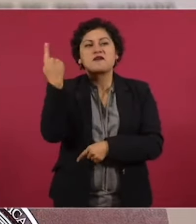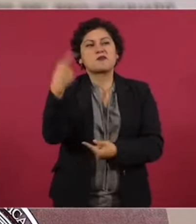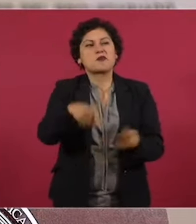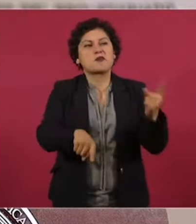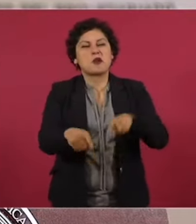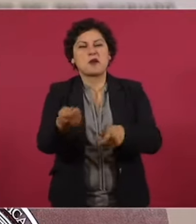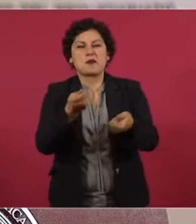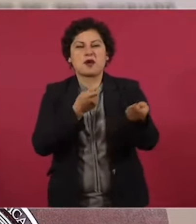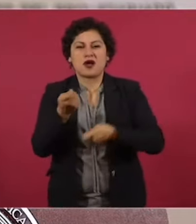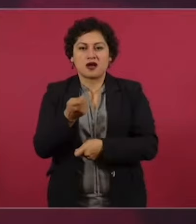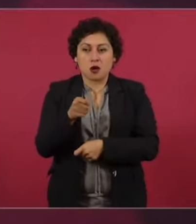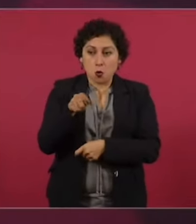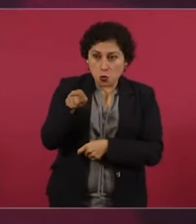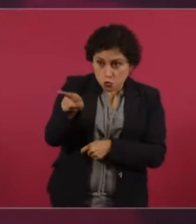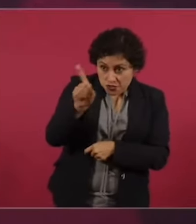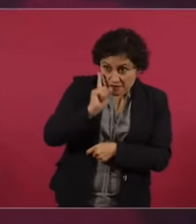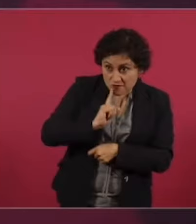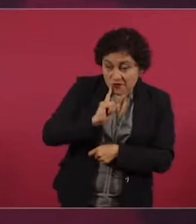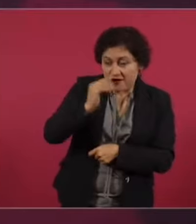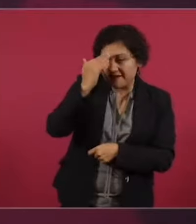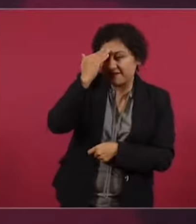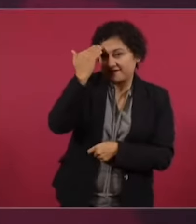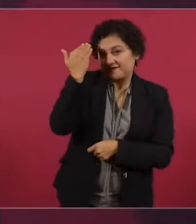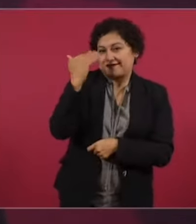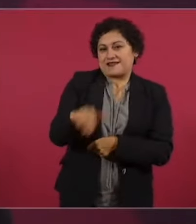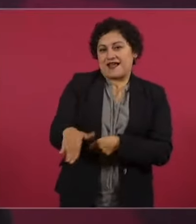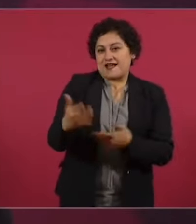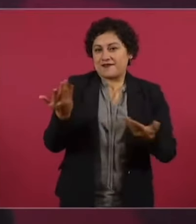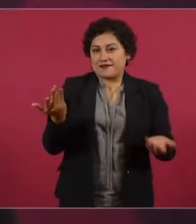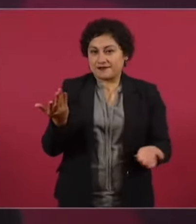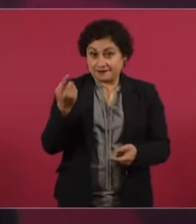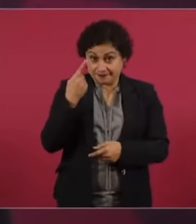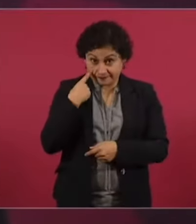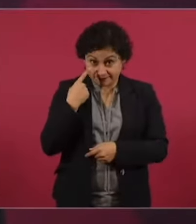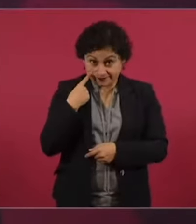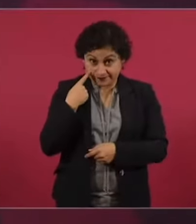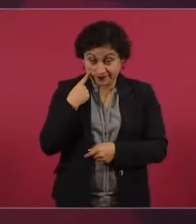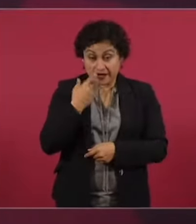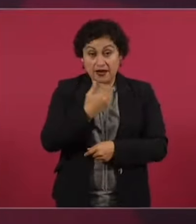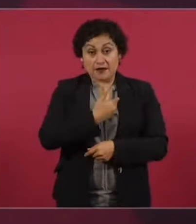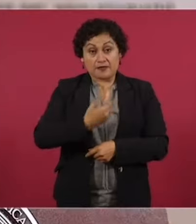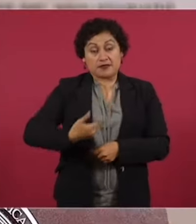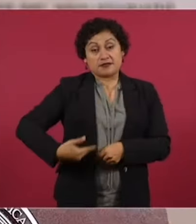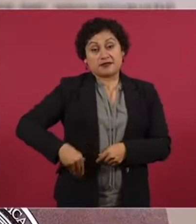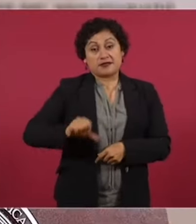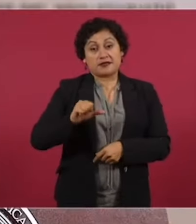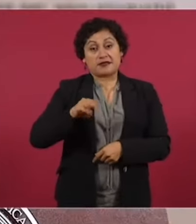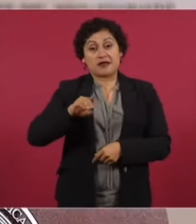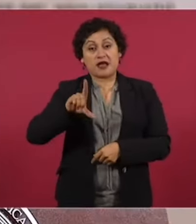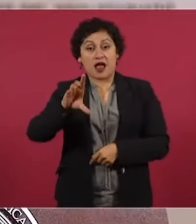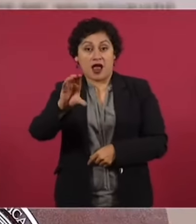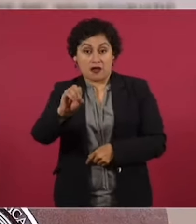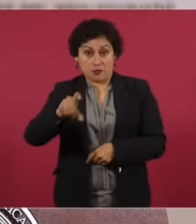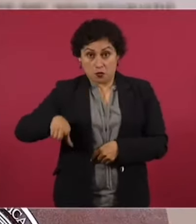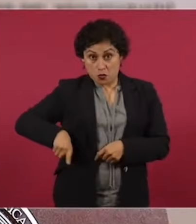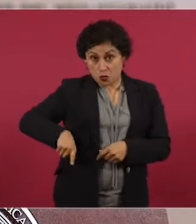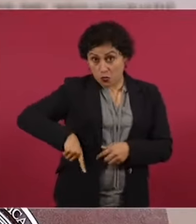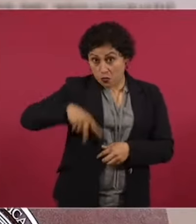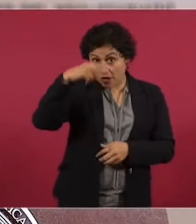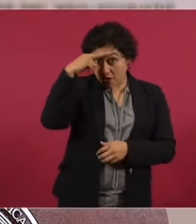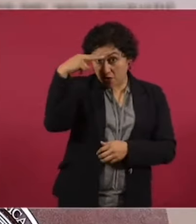sabemos que es falso. El gobierno de México, encabezado por el presidente Andrés Manuel López Obrador, ha